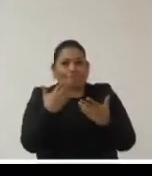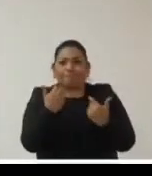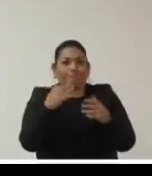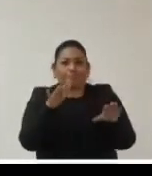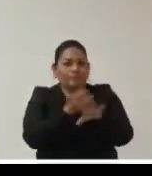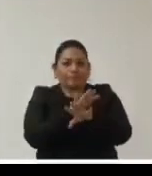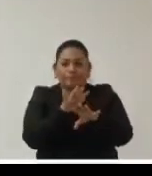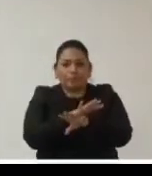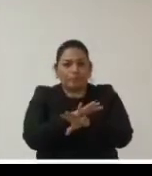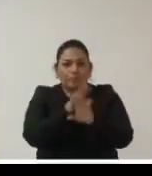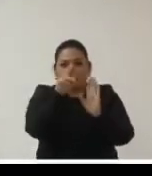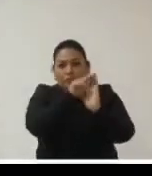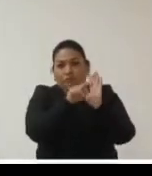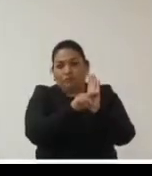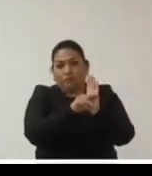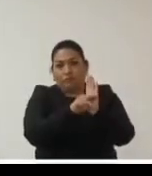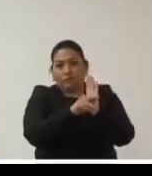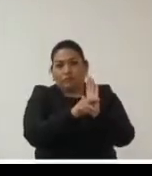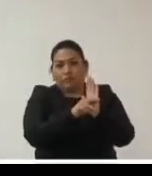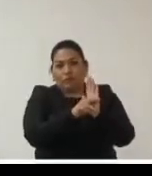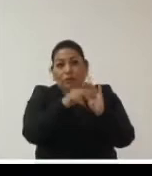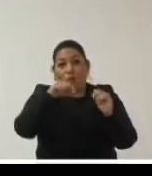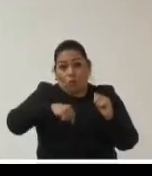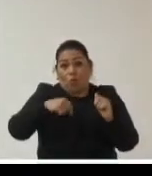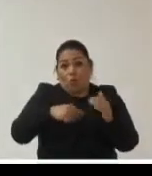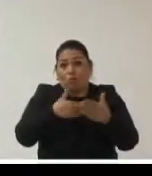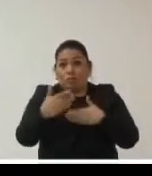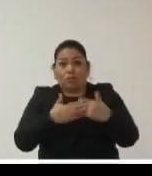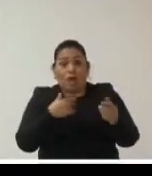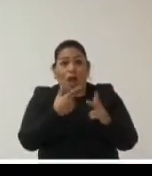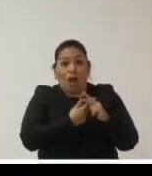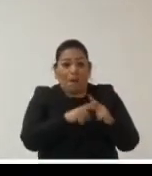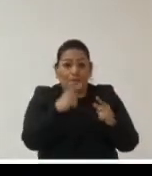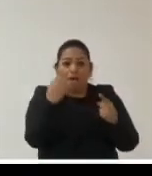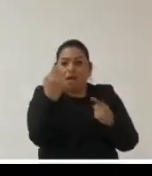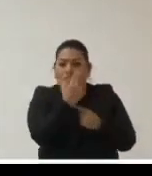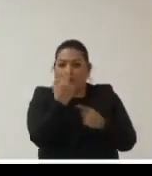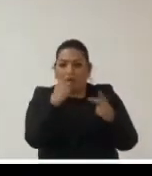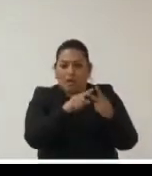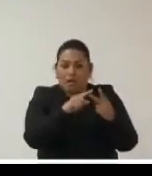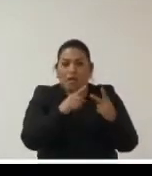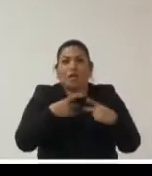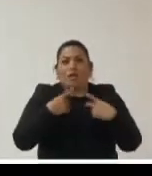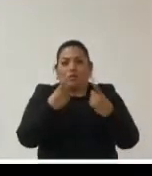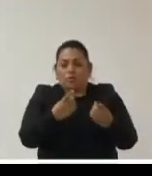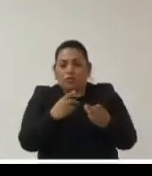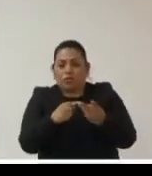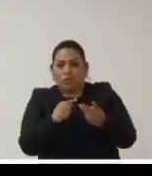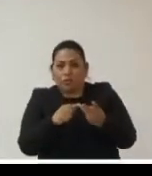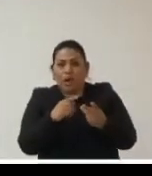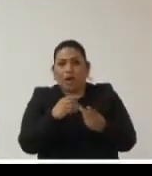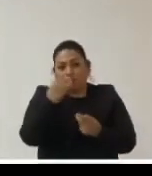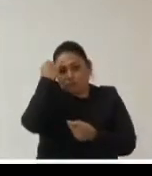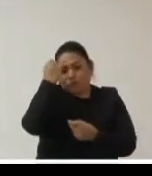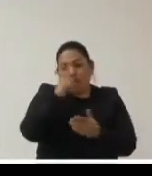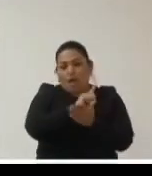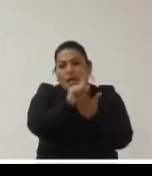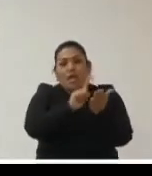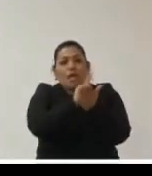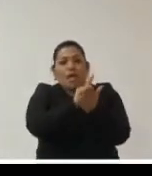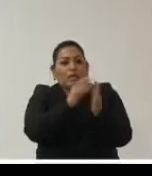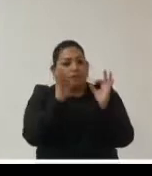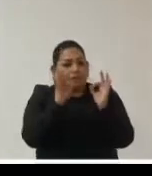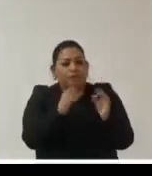cambiado con la normativa actual como son los principios de necesidad proporcionalidad idoneidad legalidad y